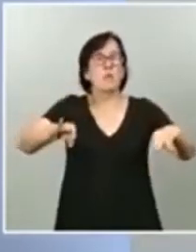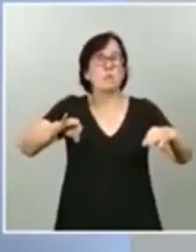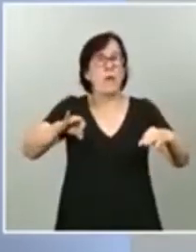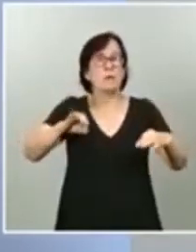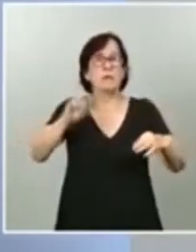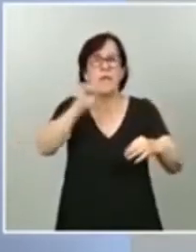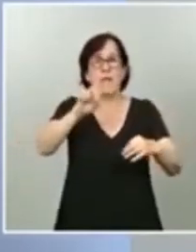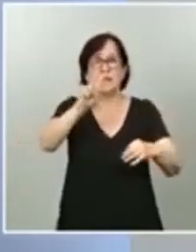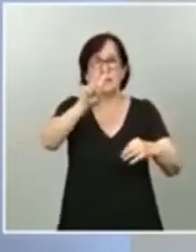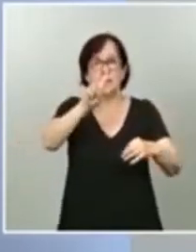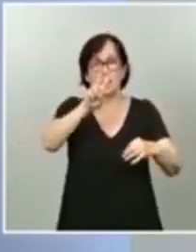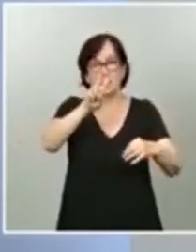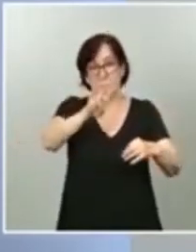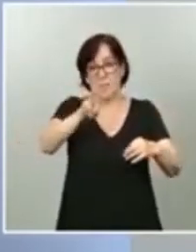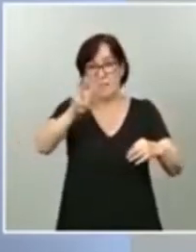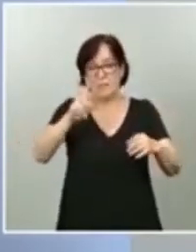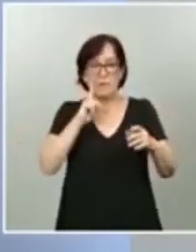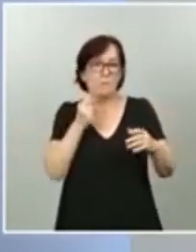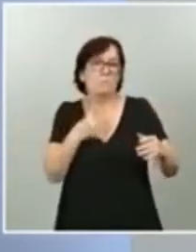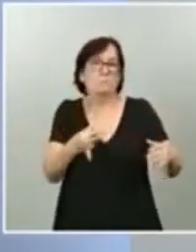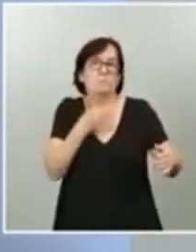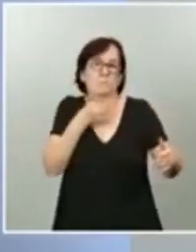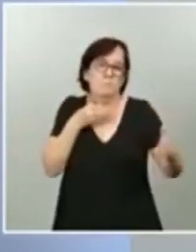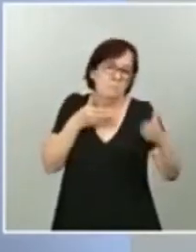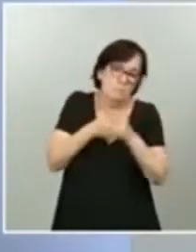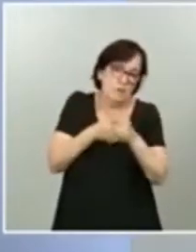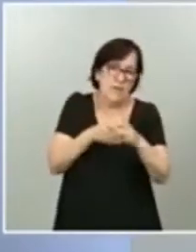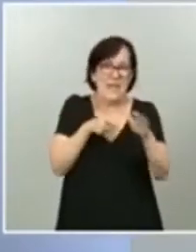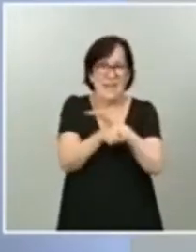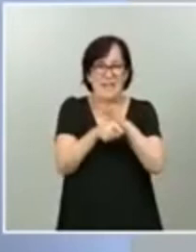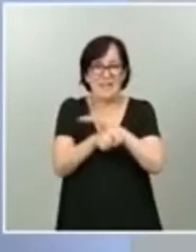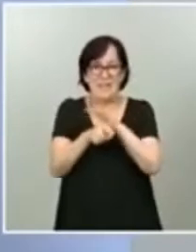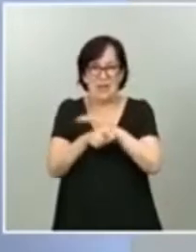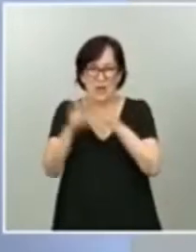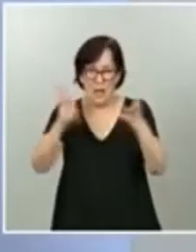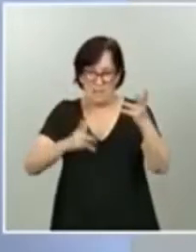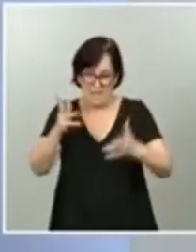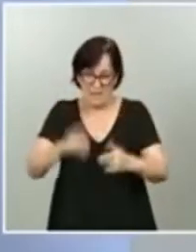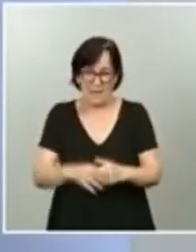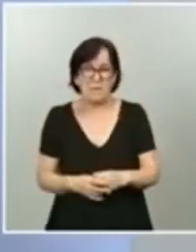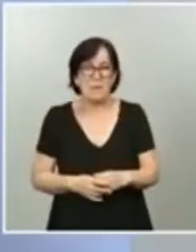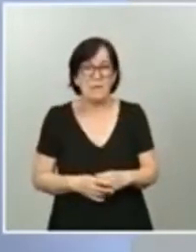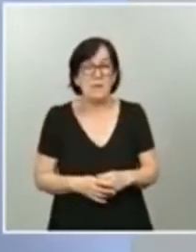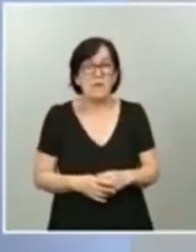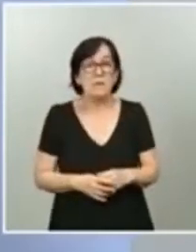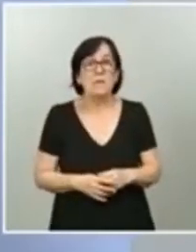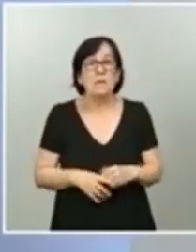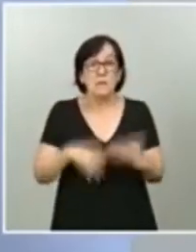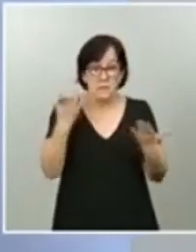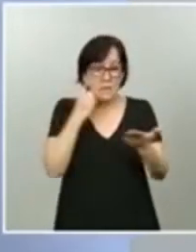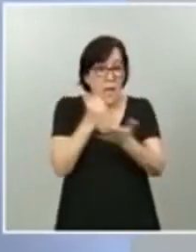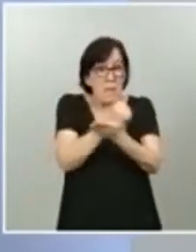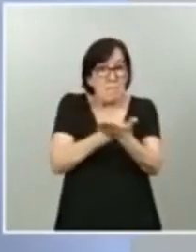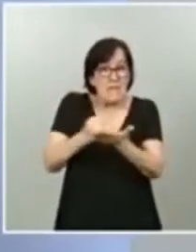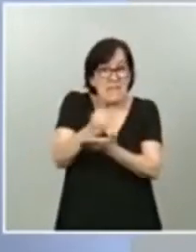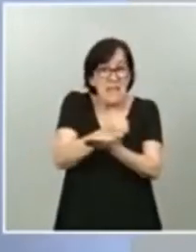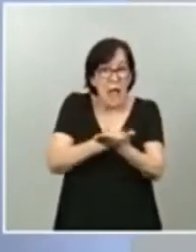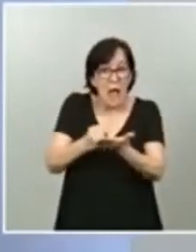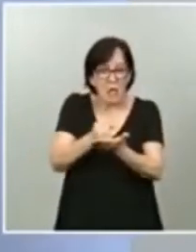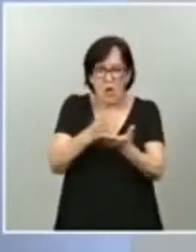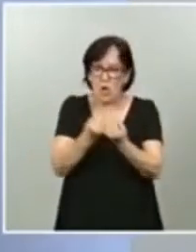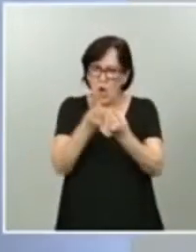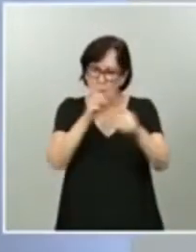evitar también así un colapso en la gestión administrativa. E incluso a aquellos visados que estaban con problemas en su